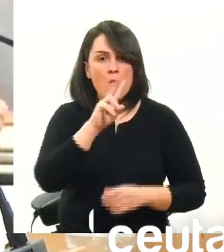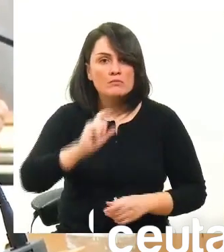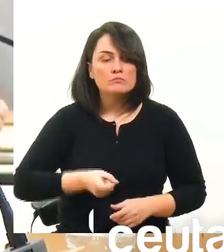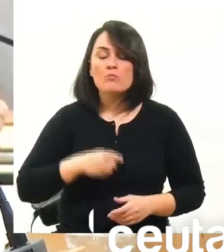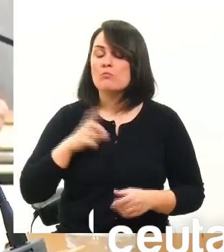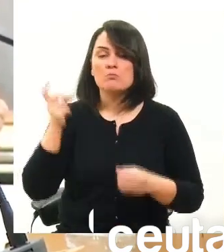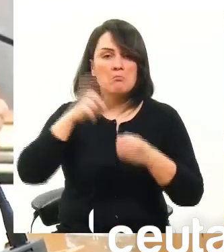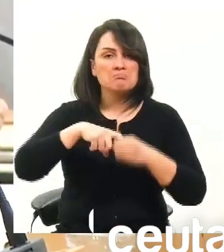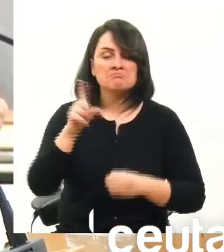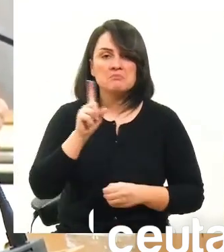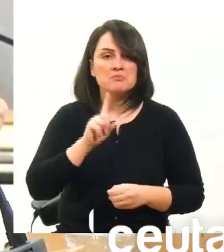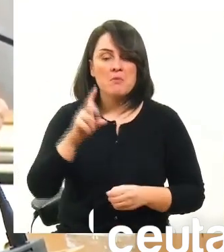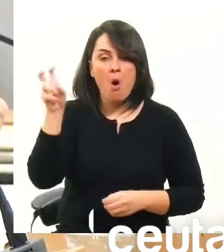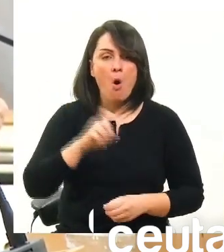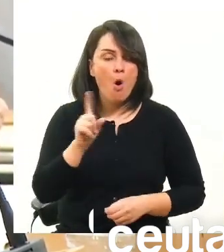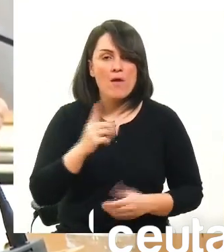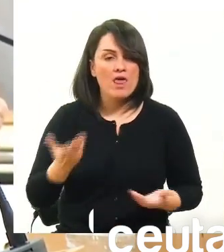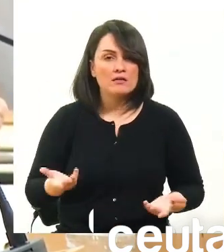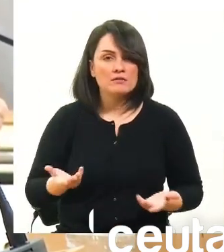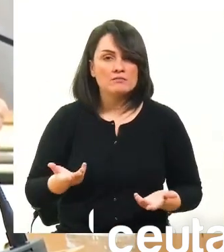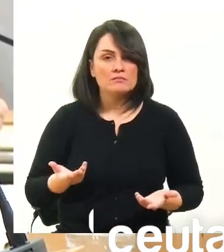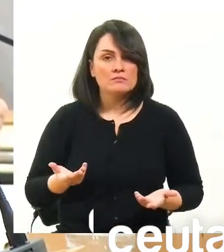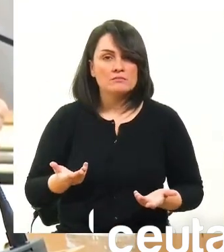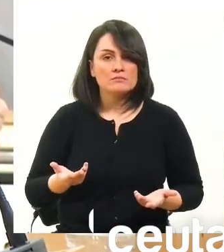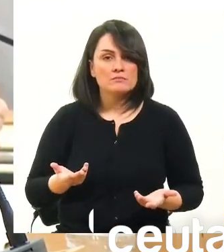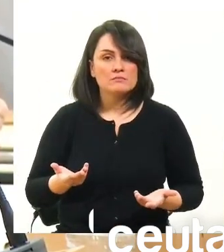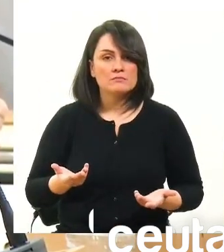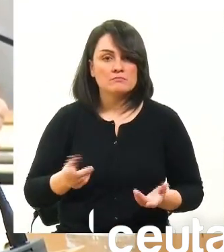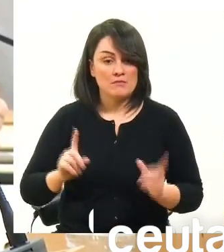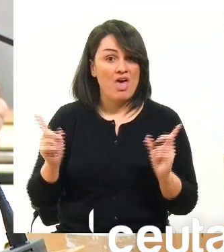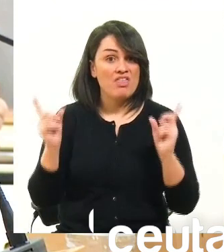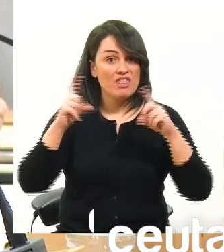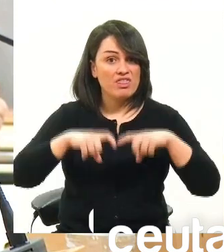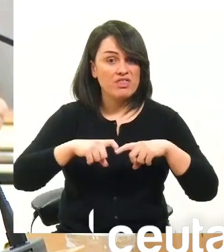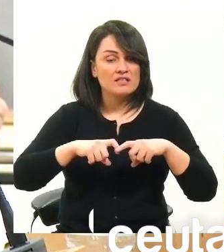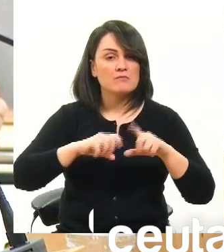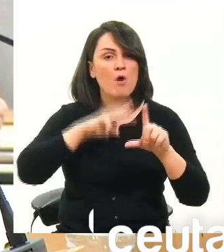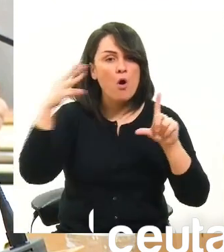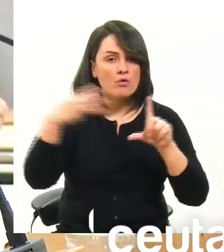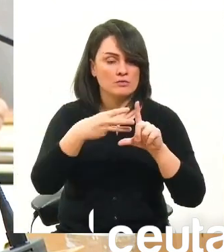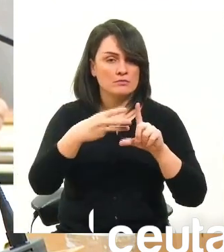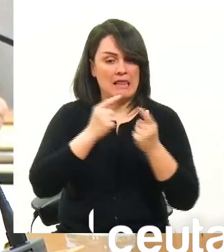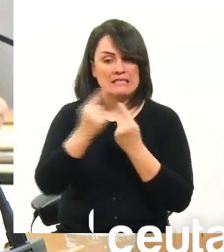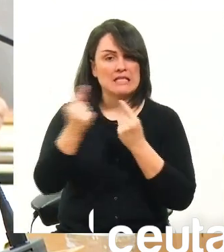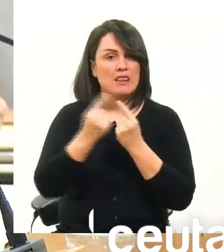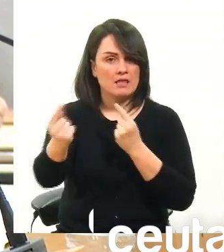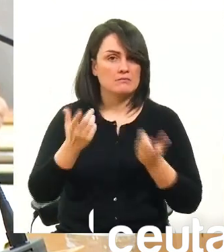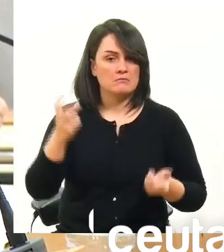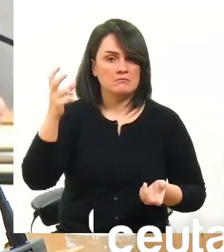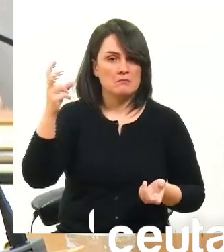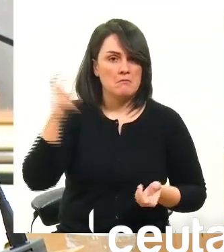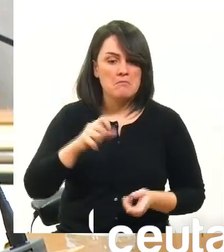informativa y eso que era online imagino que como pilló en miércoles santos ni siquiera tuvieron la decencia